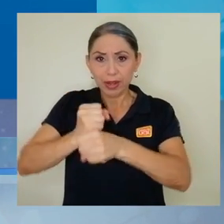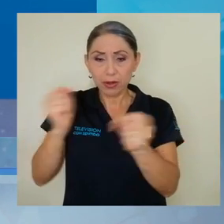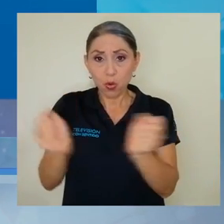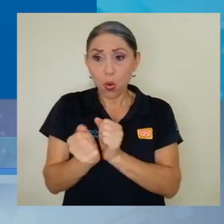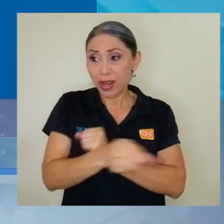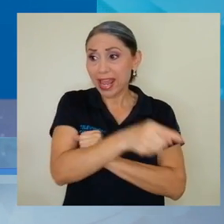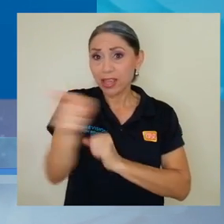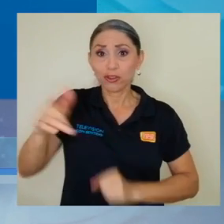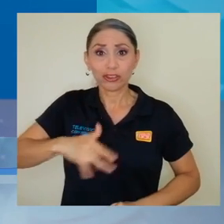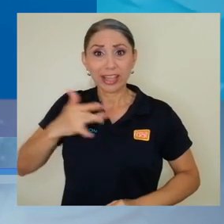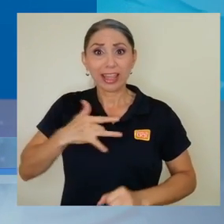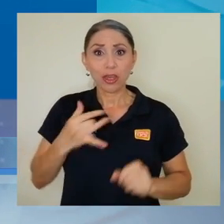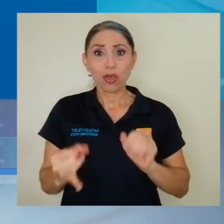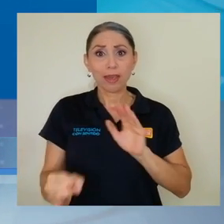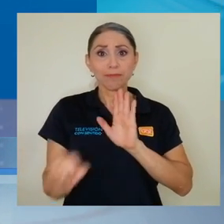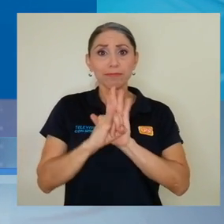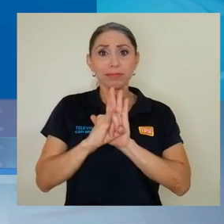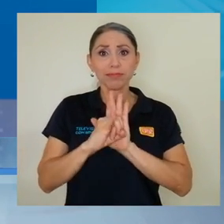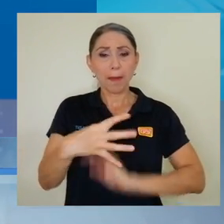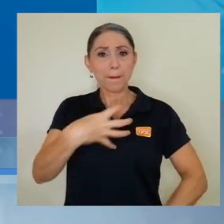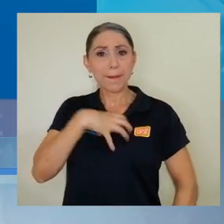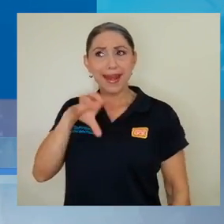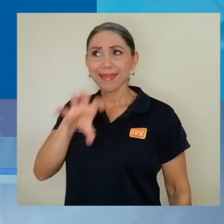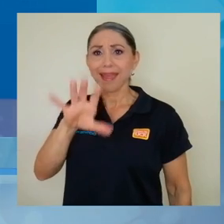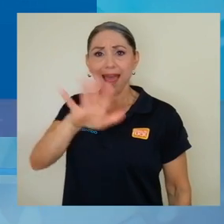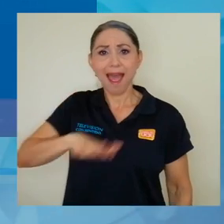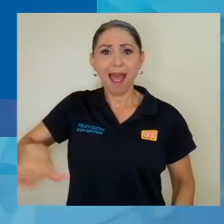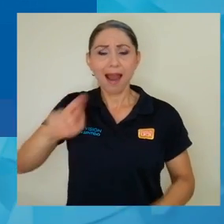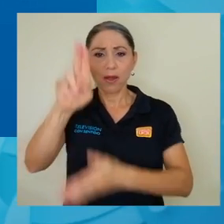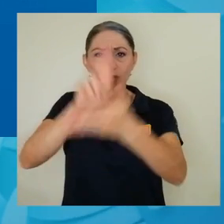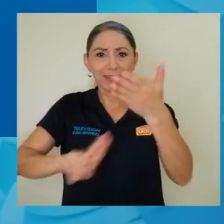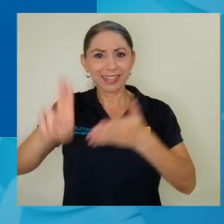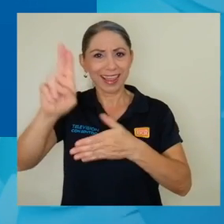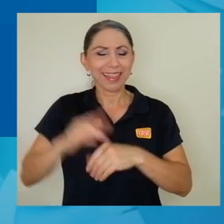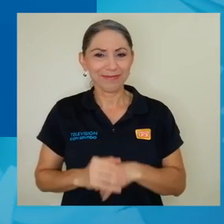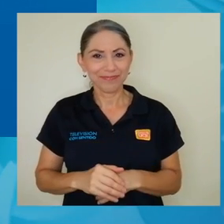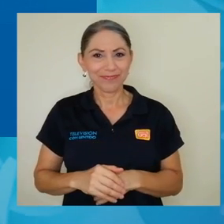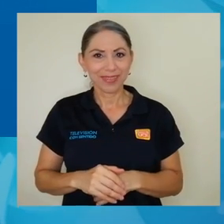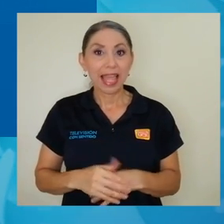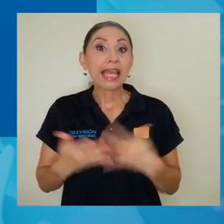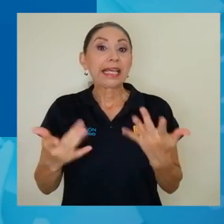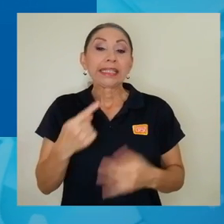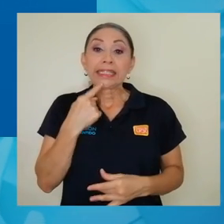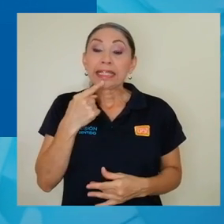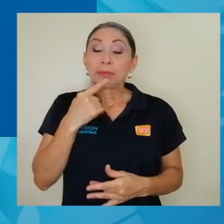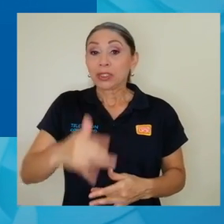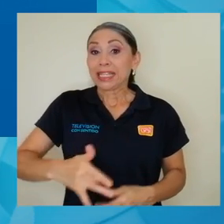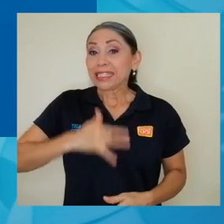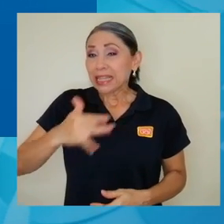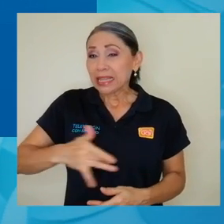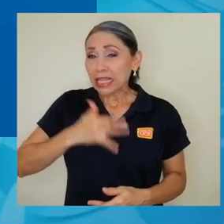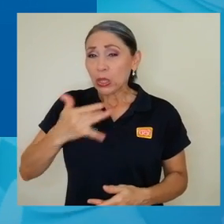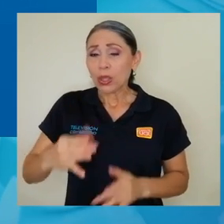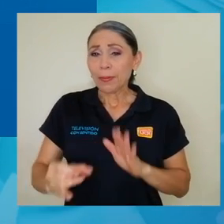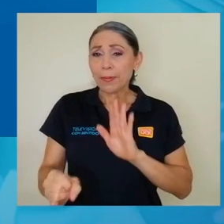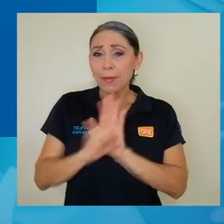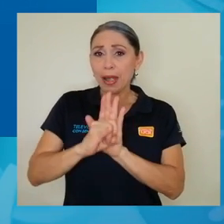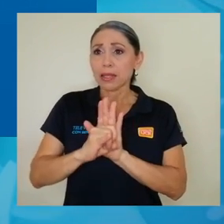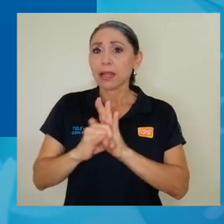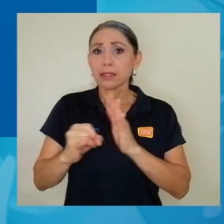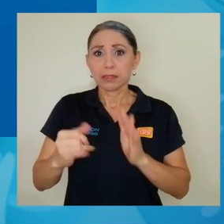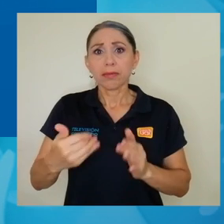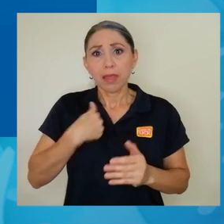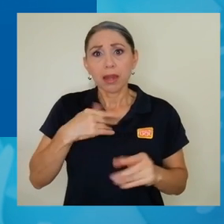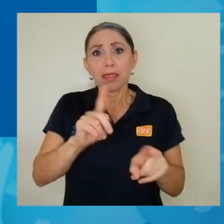el sentido de pertenencia a la universidad. En general, digamos que el sentido de pertenencia tiene varias dimensiones.